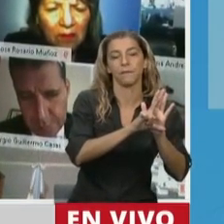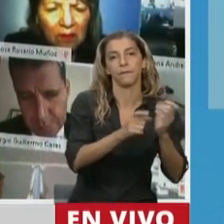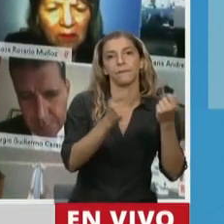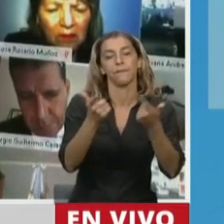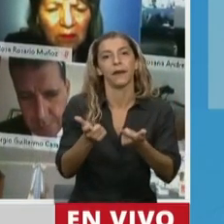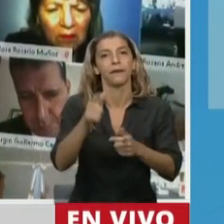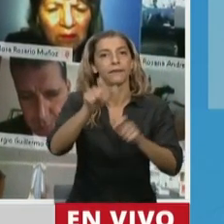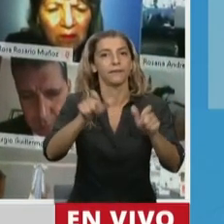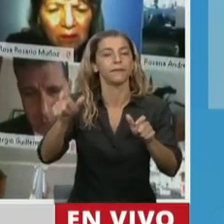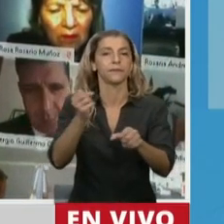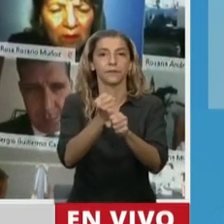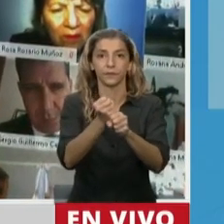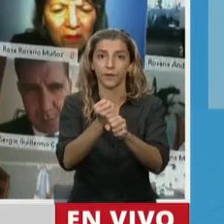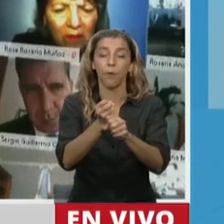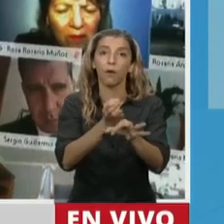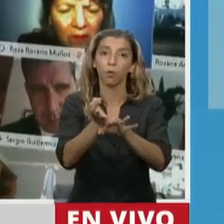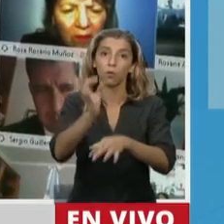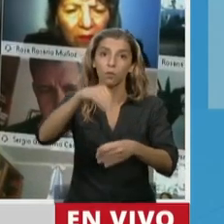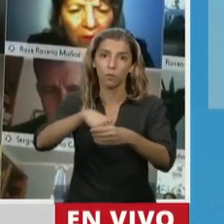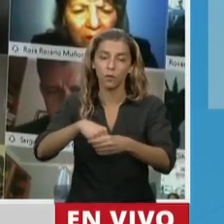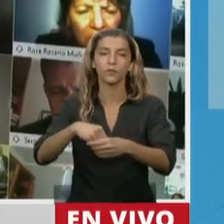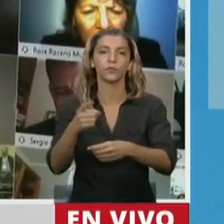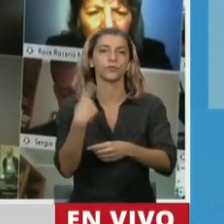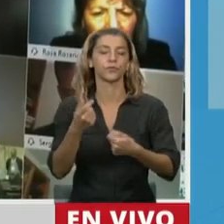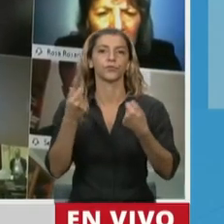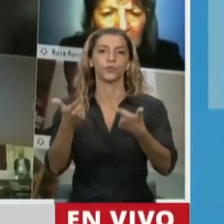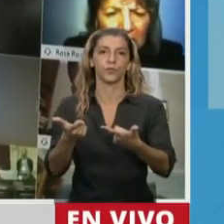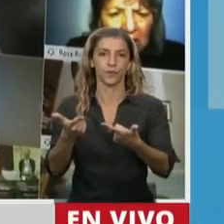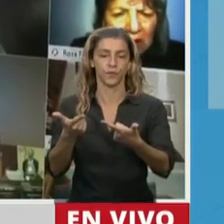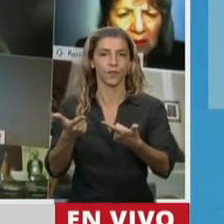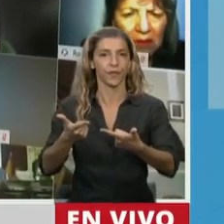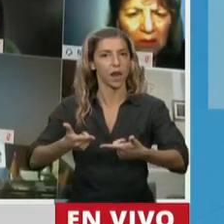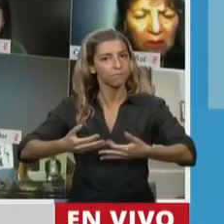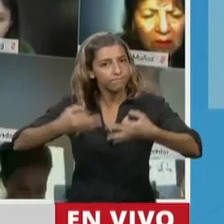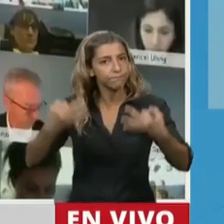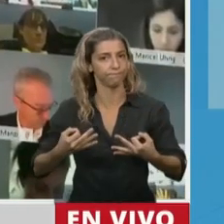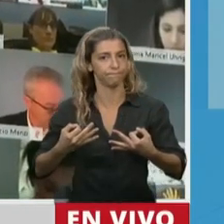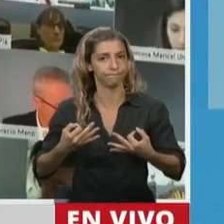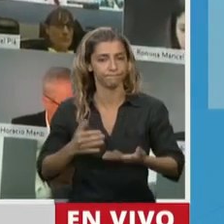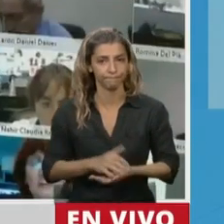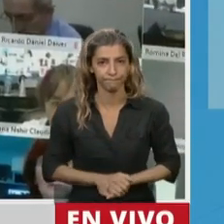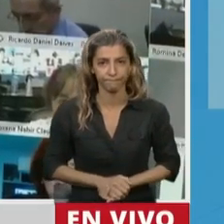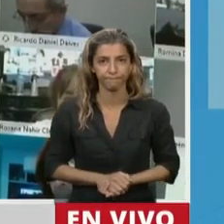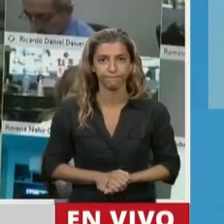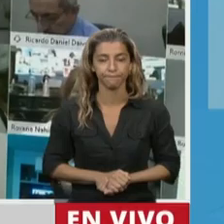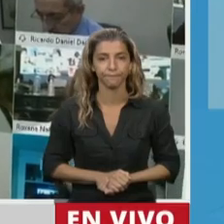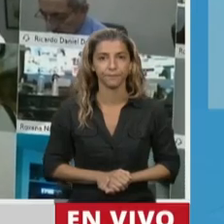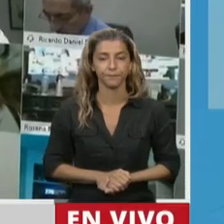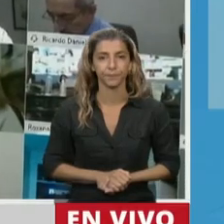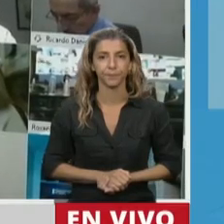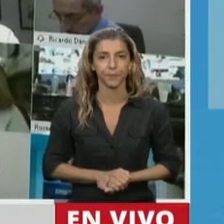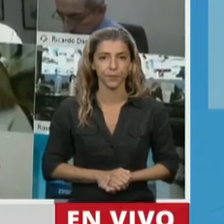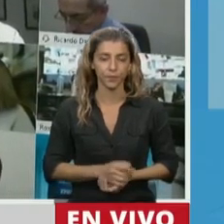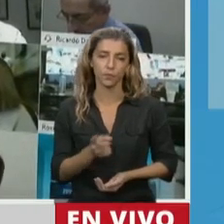de pensar esta disposición que tratamos hoy unida a una ley que regule la